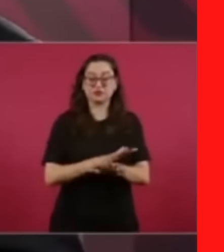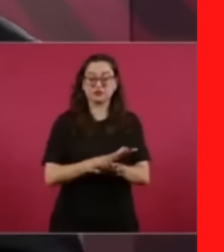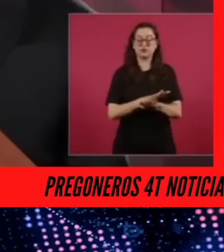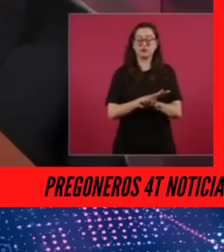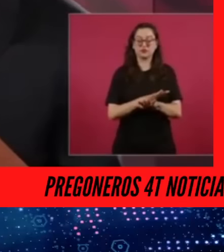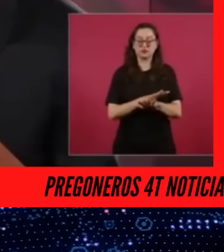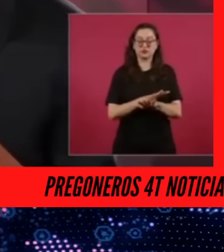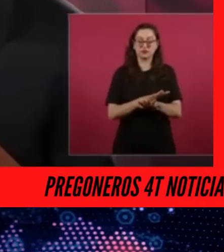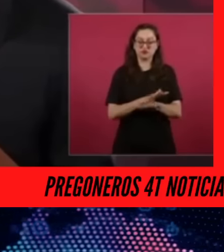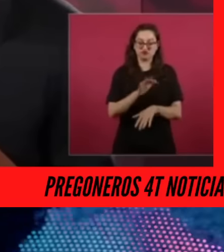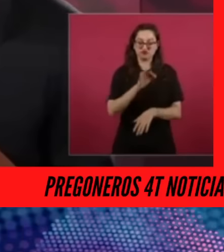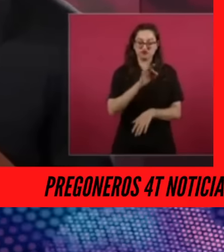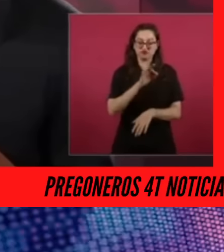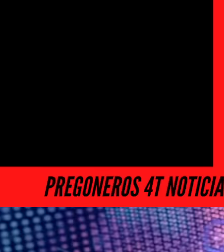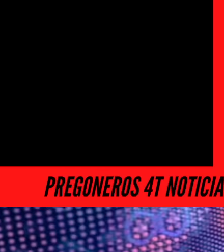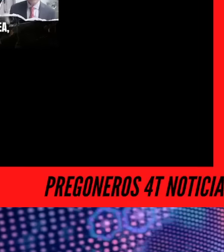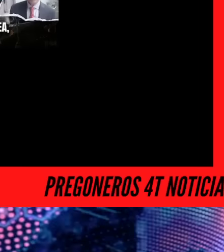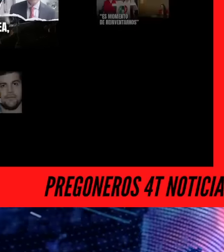de hacerlo.